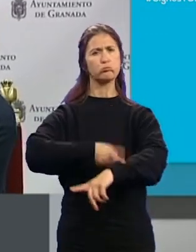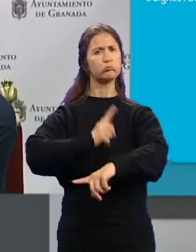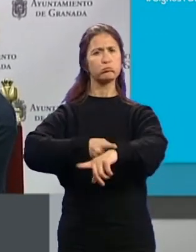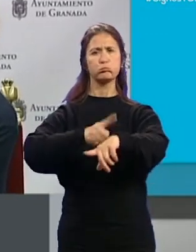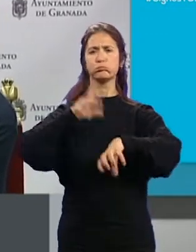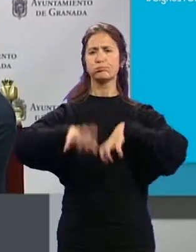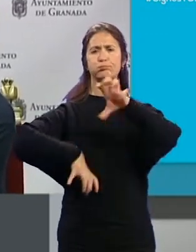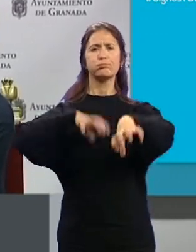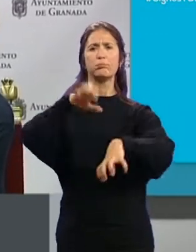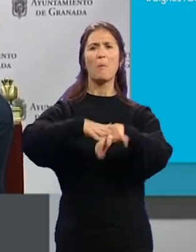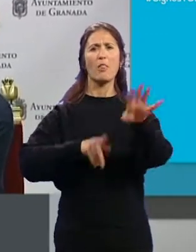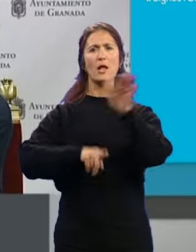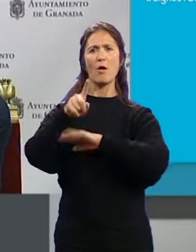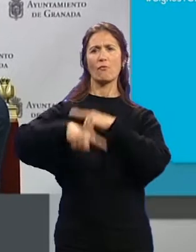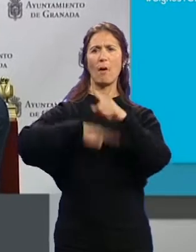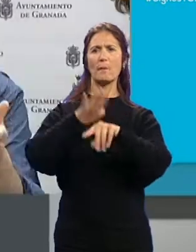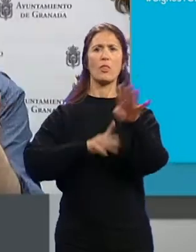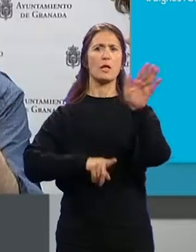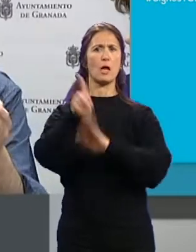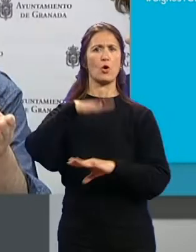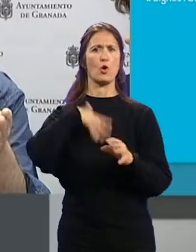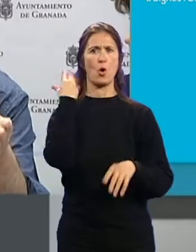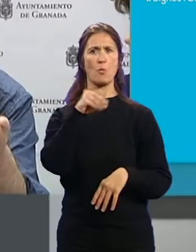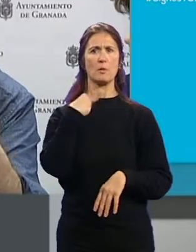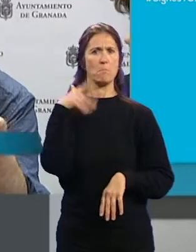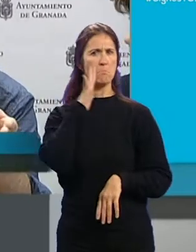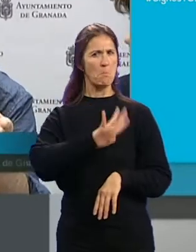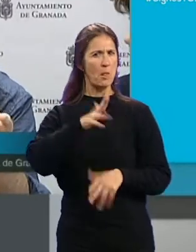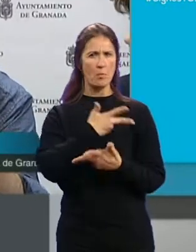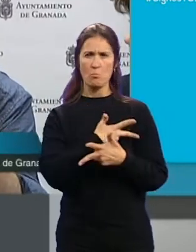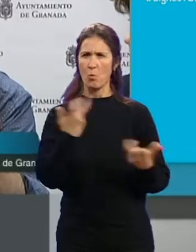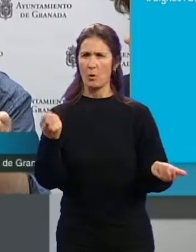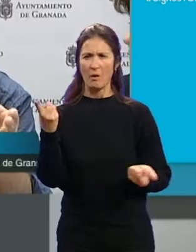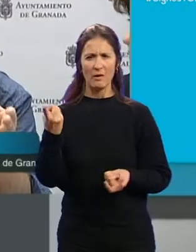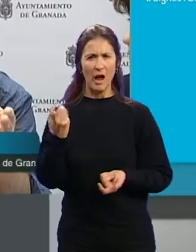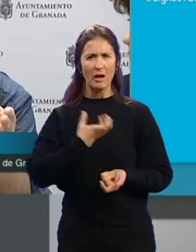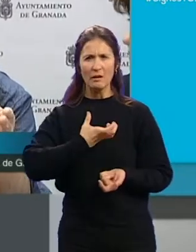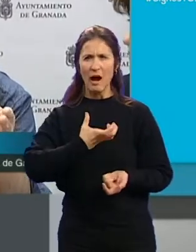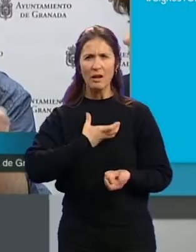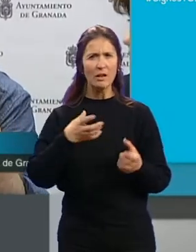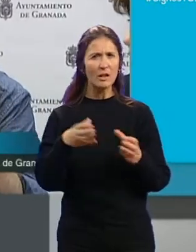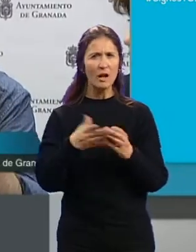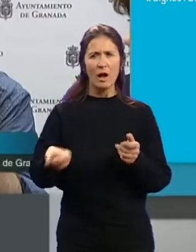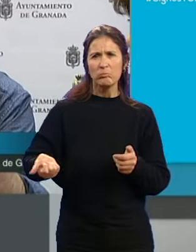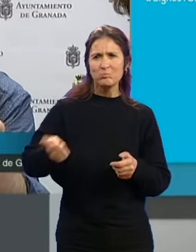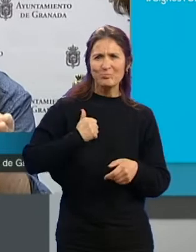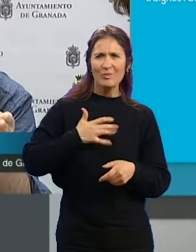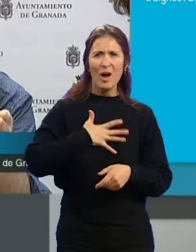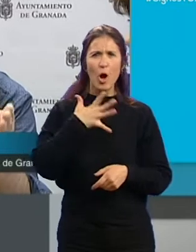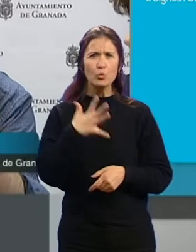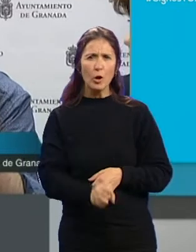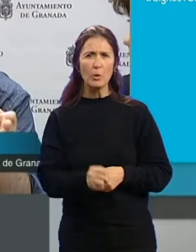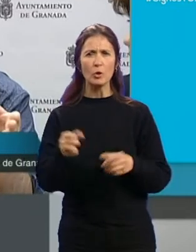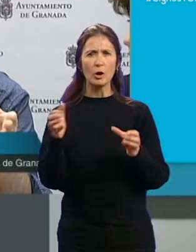desarrollo de la familia... ...y para el desarrollo de la juventud. Nos parece muy grave que el alcalde de Granada... ...utilice el Ayuntamiento de Granada... ...para propuestas puramente